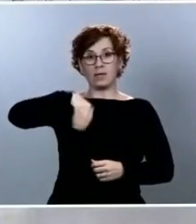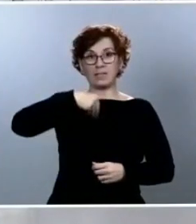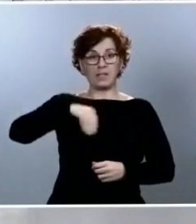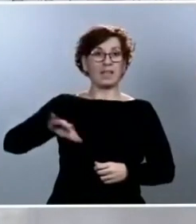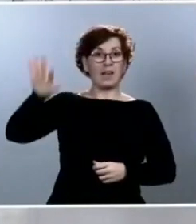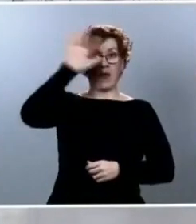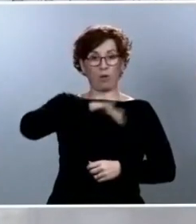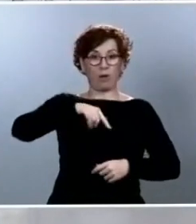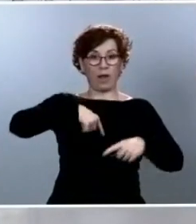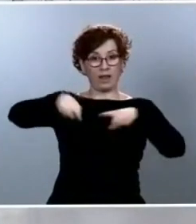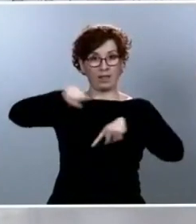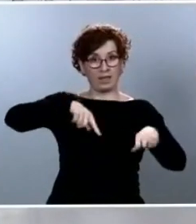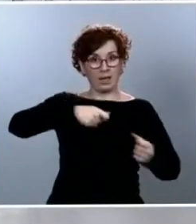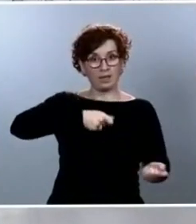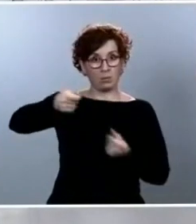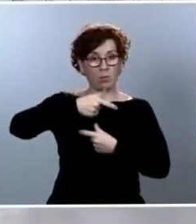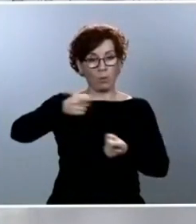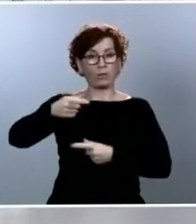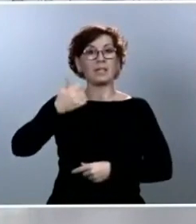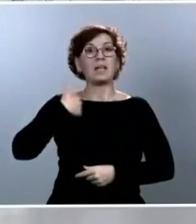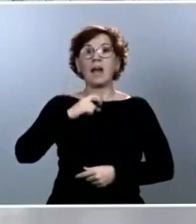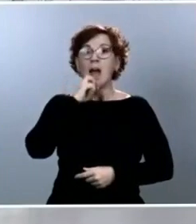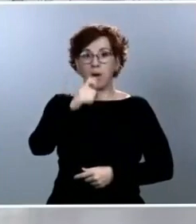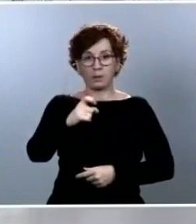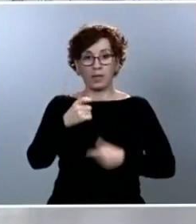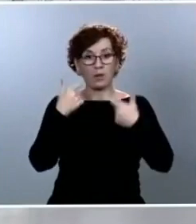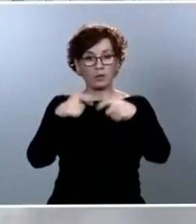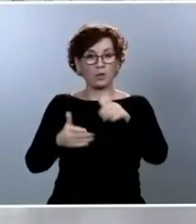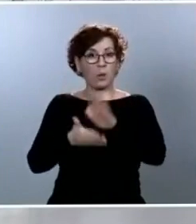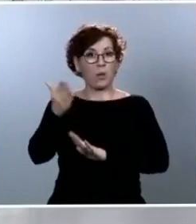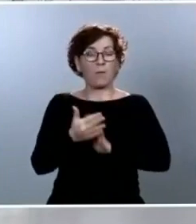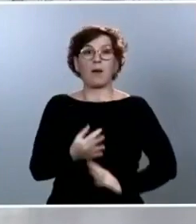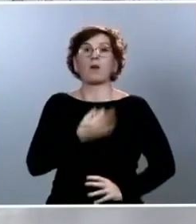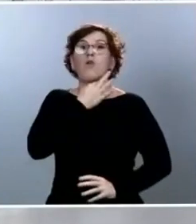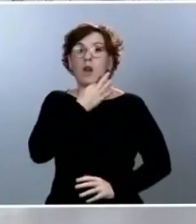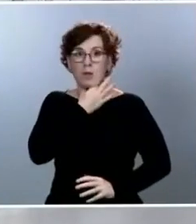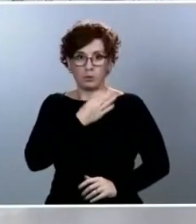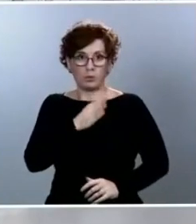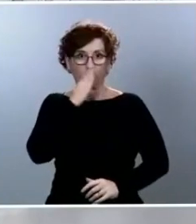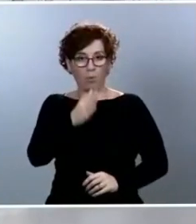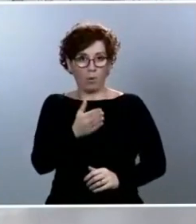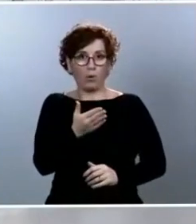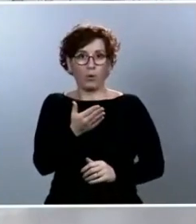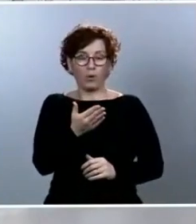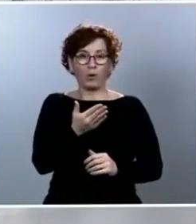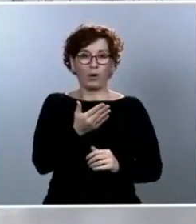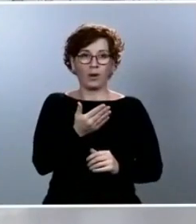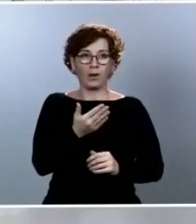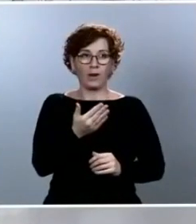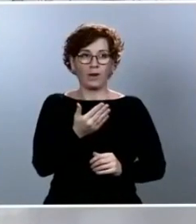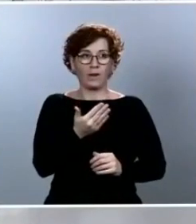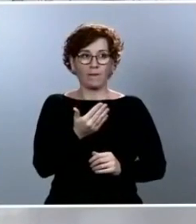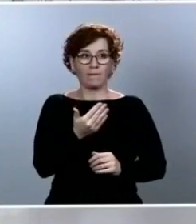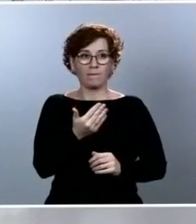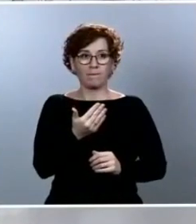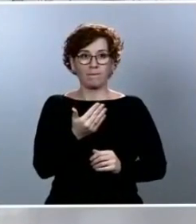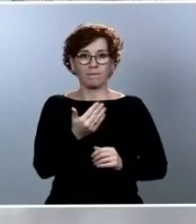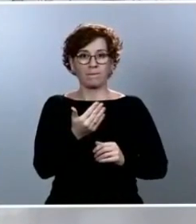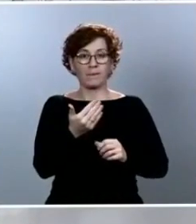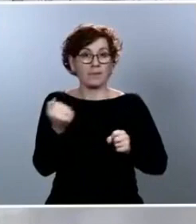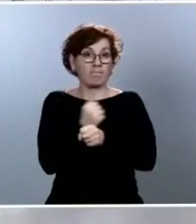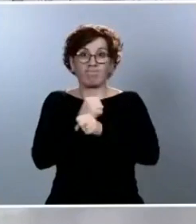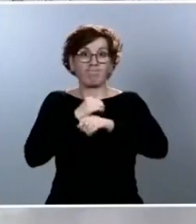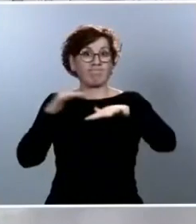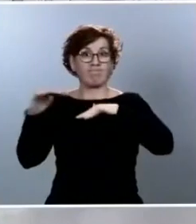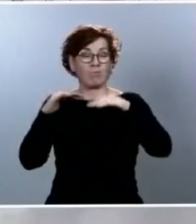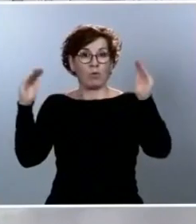semana del riesgo de colapso que existe en el sector debido a la fuerte caída de la actividad y, sobre todo, debido a la crisis